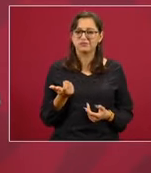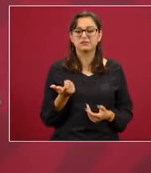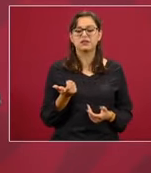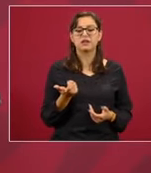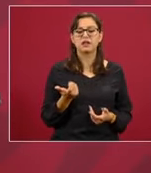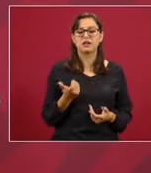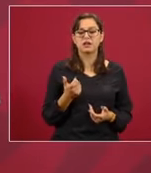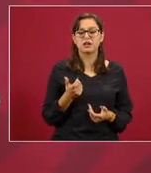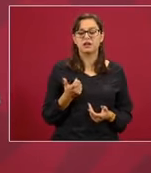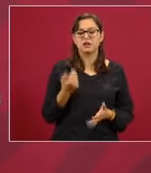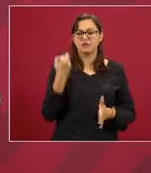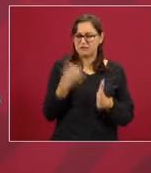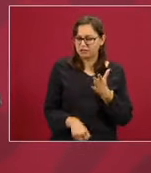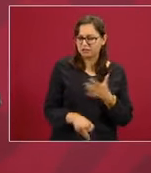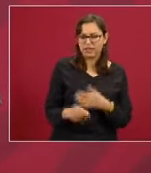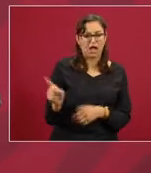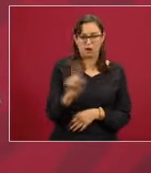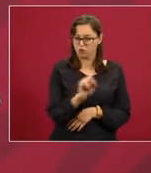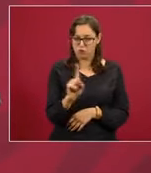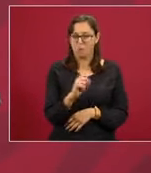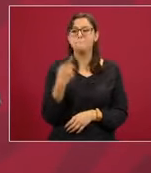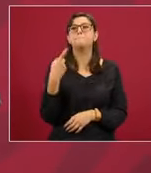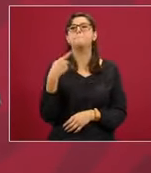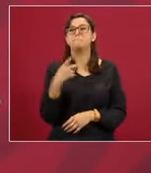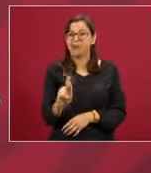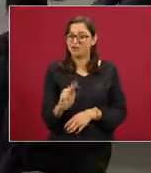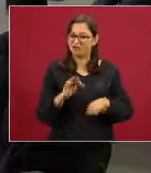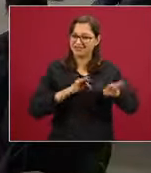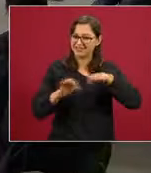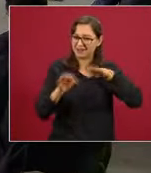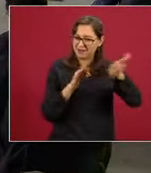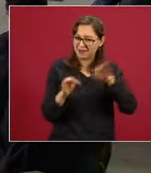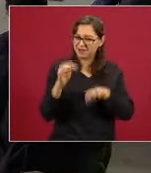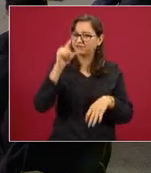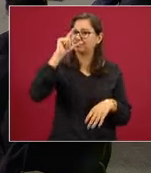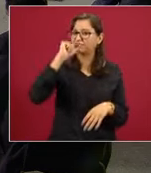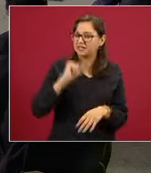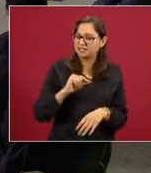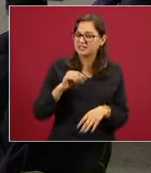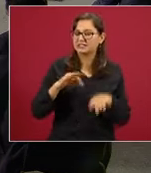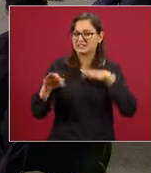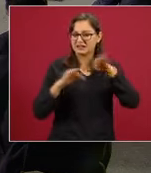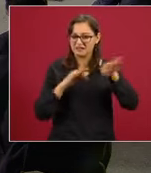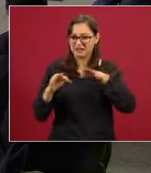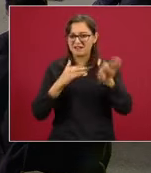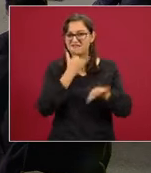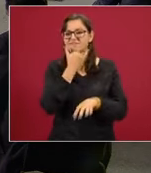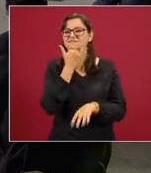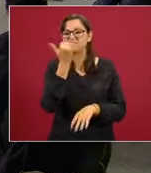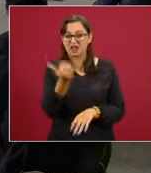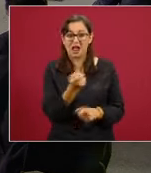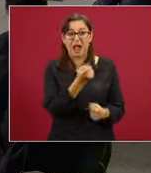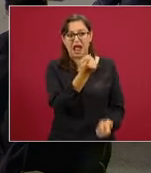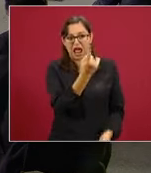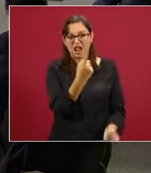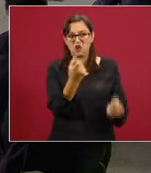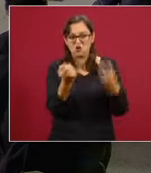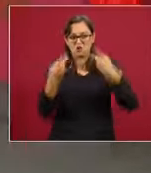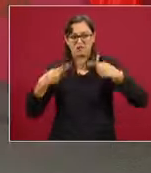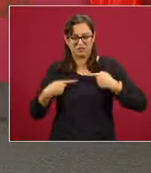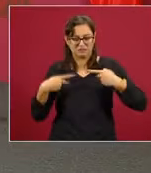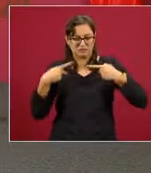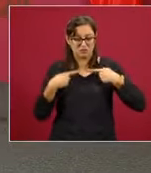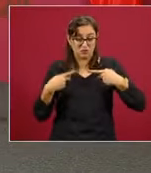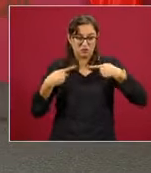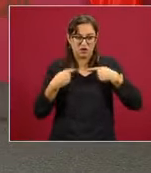déficit, sino un trabajo no adecuado de elementos importantes y más ahora